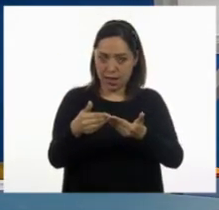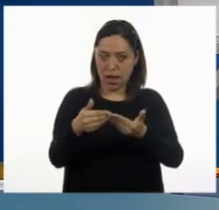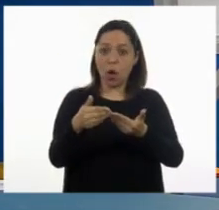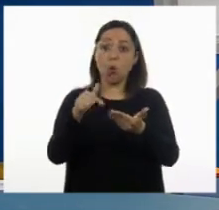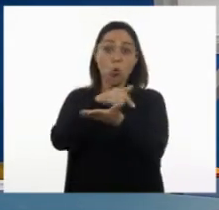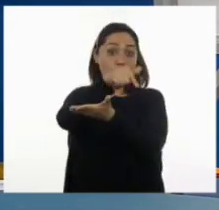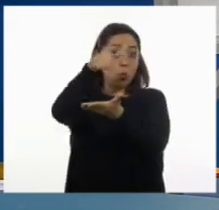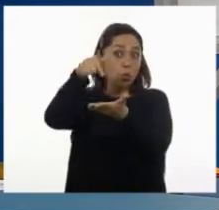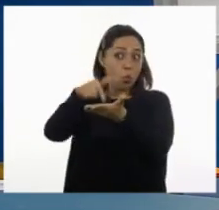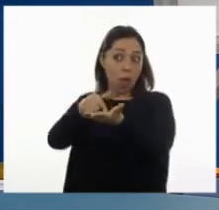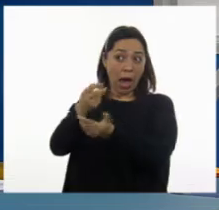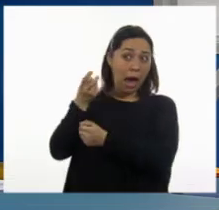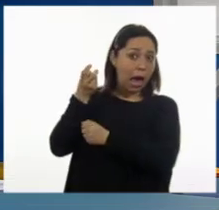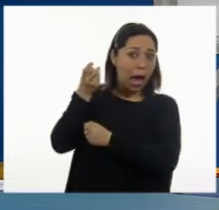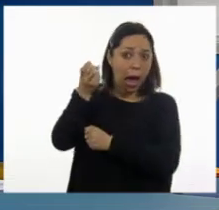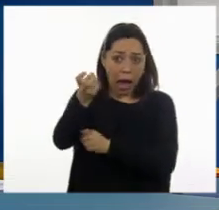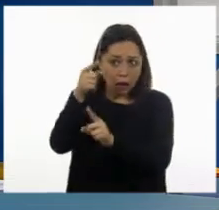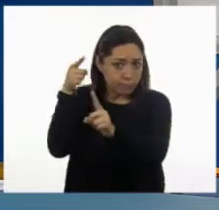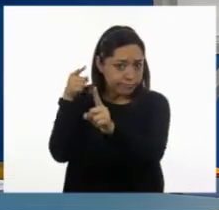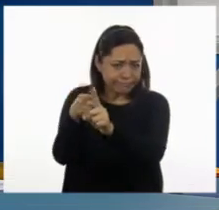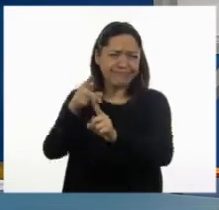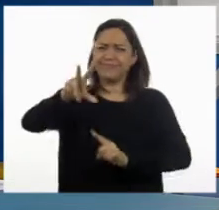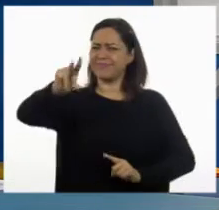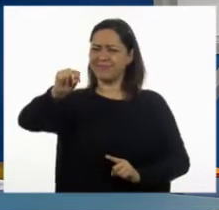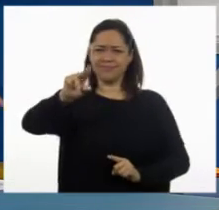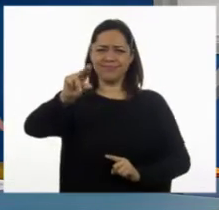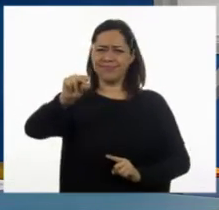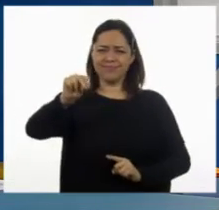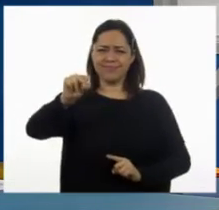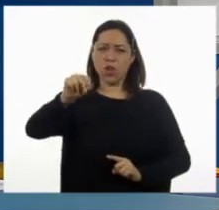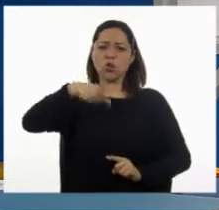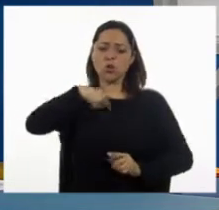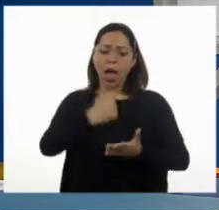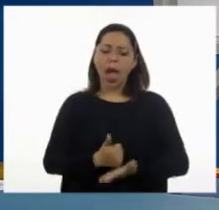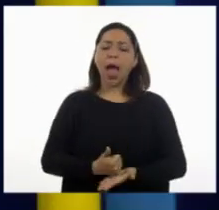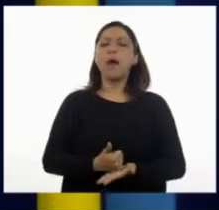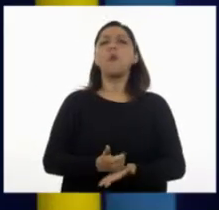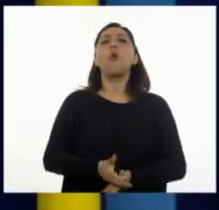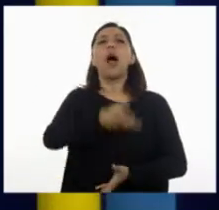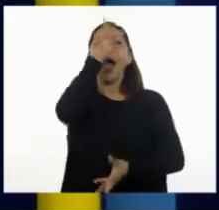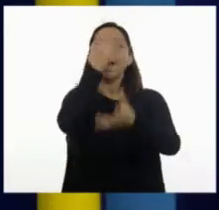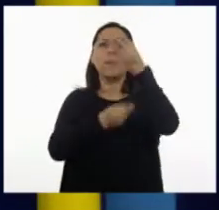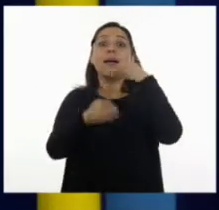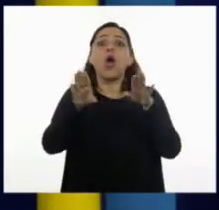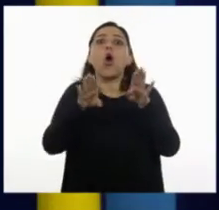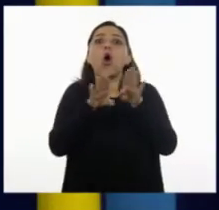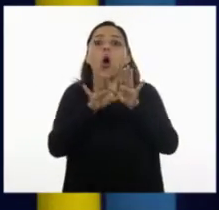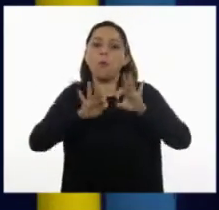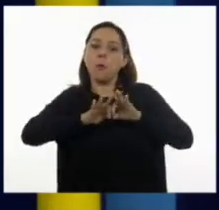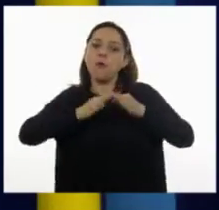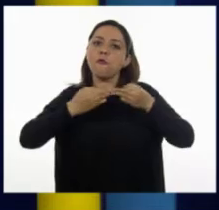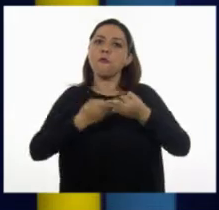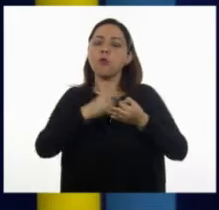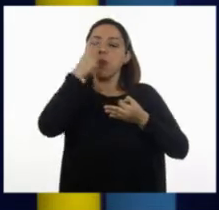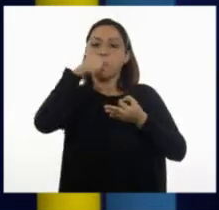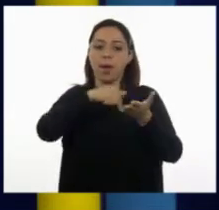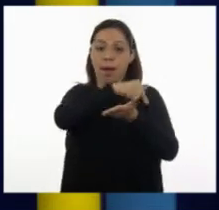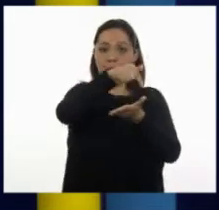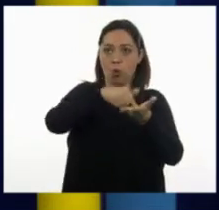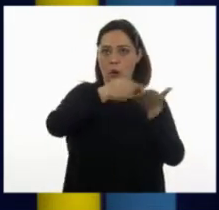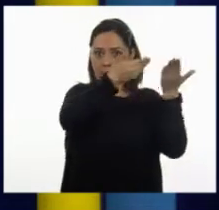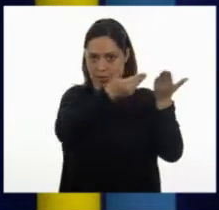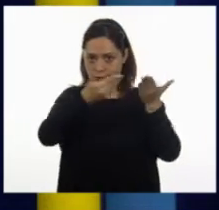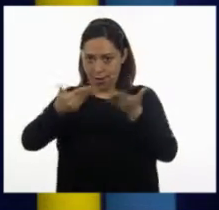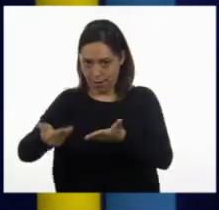vamos a ver un sistema de referencia para llegar a cualquier lugar. ¡Ah! Ahora sí, ya entendí. Uno